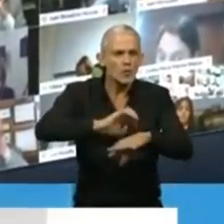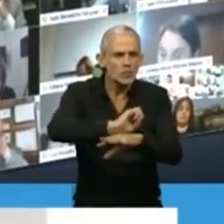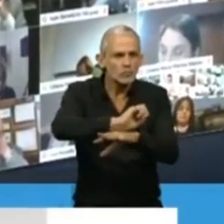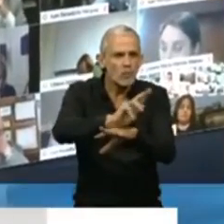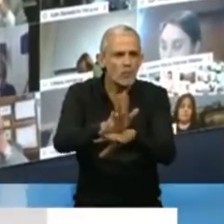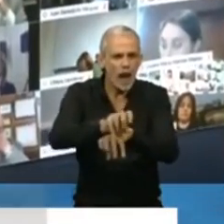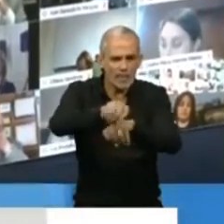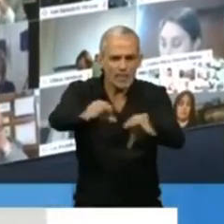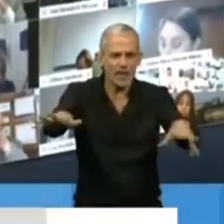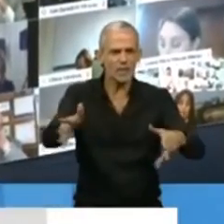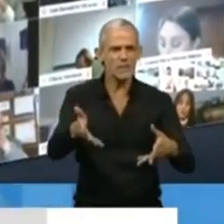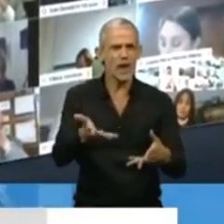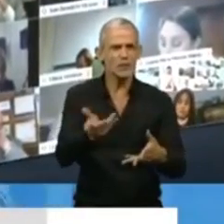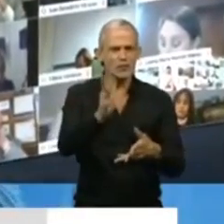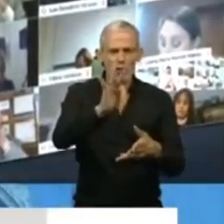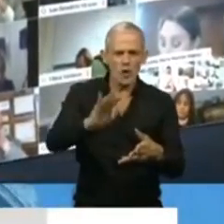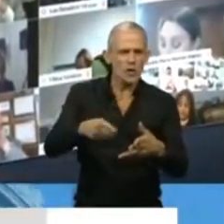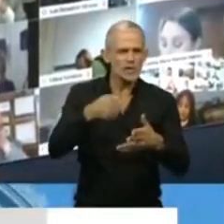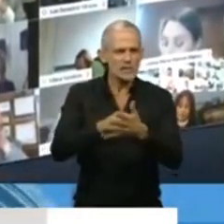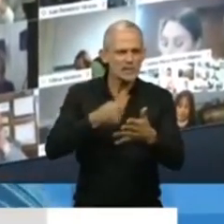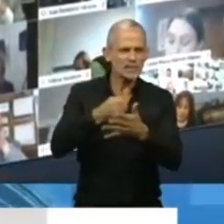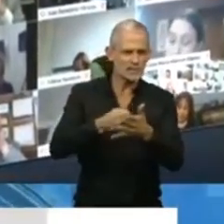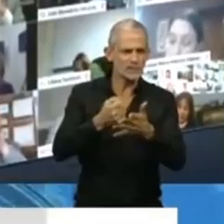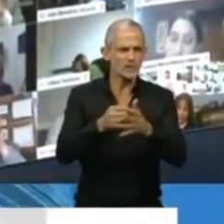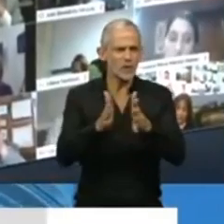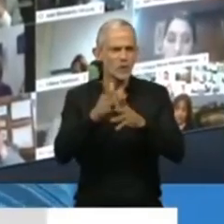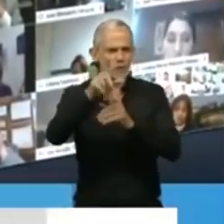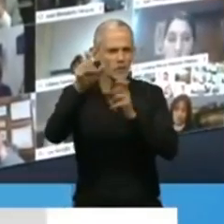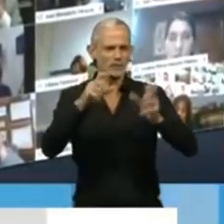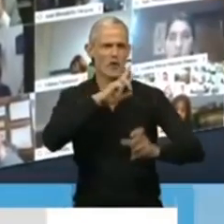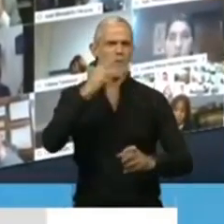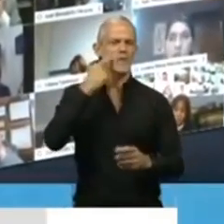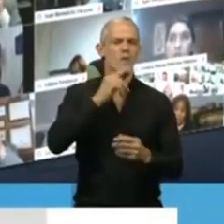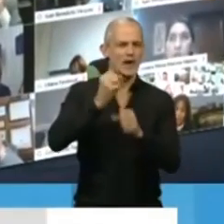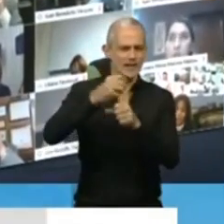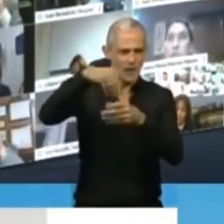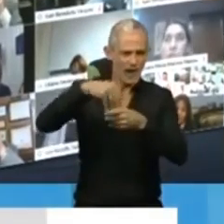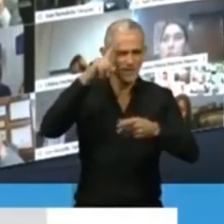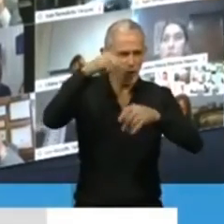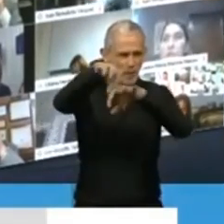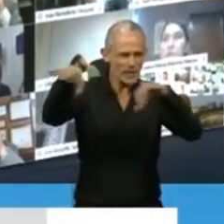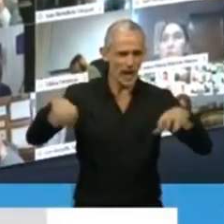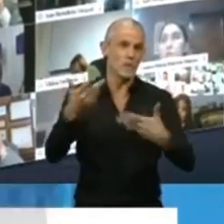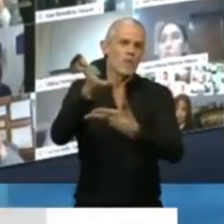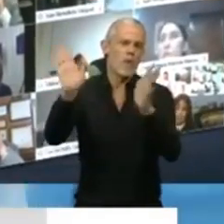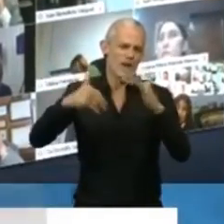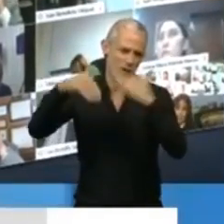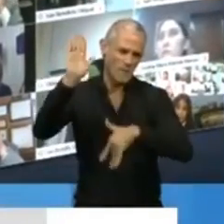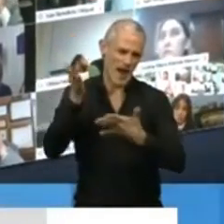el día a día todos aquellos trabajadores y trabajadoras del sistema de salud pública principalmente,